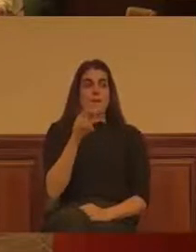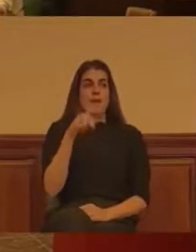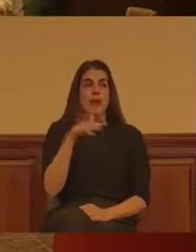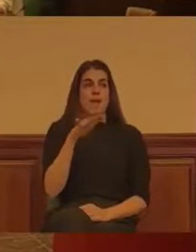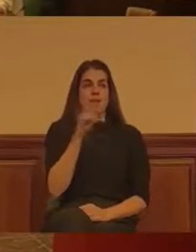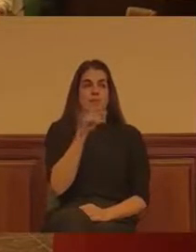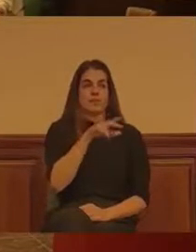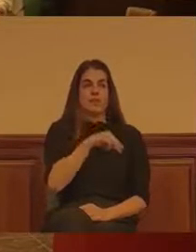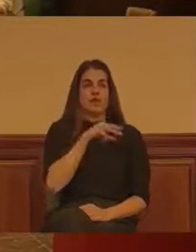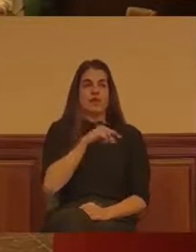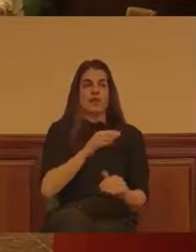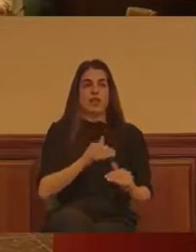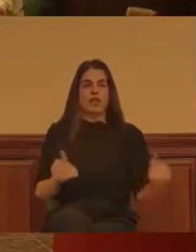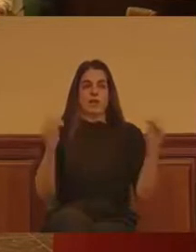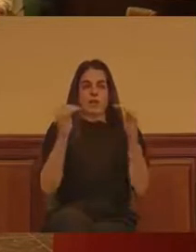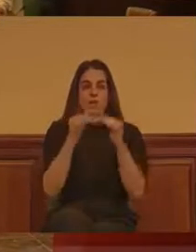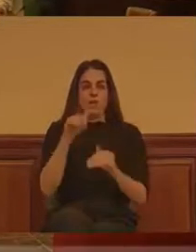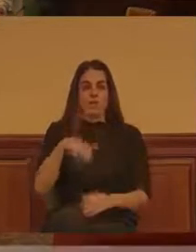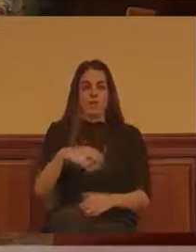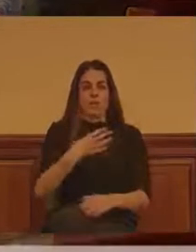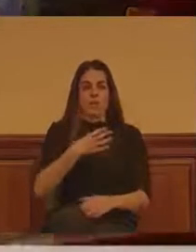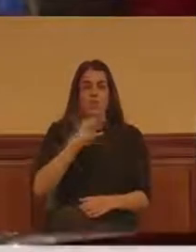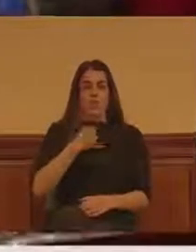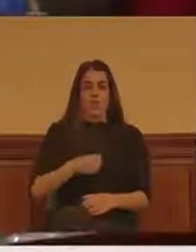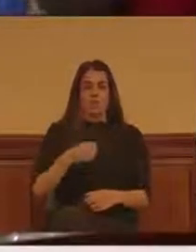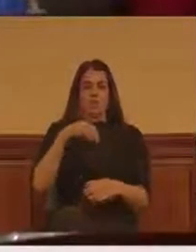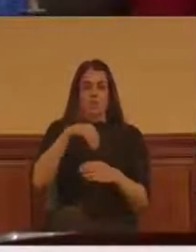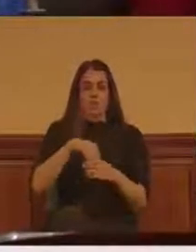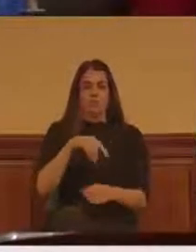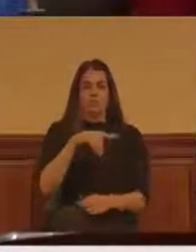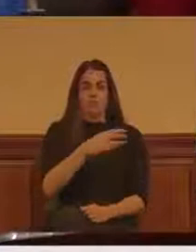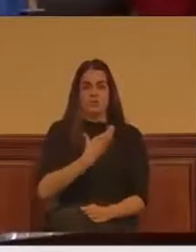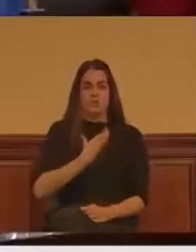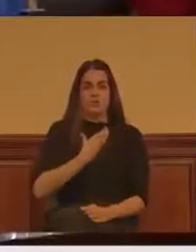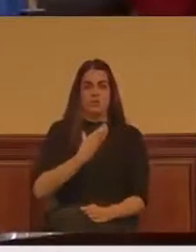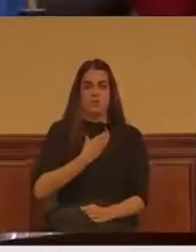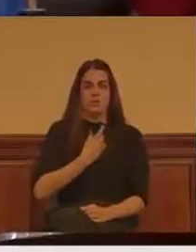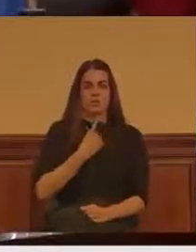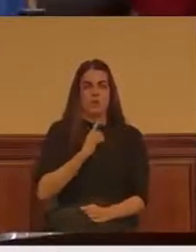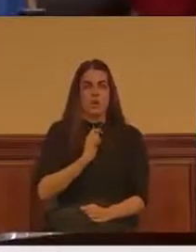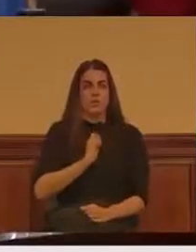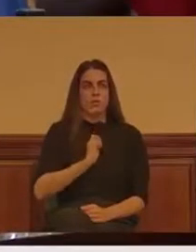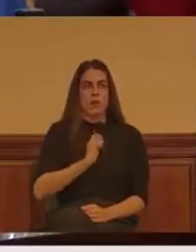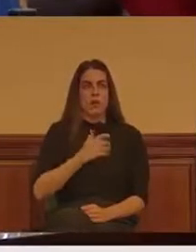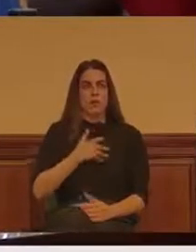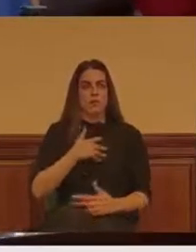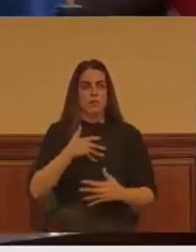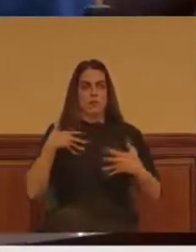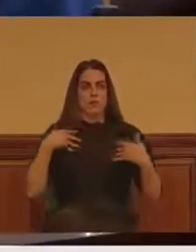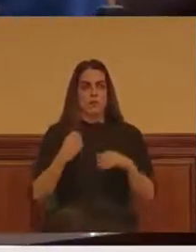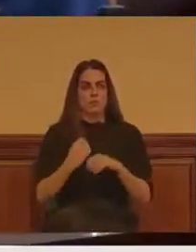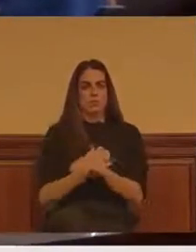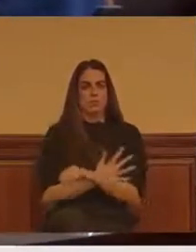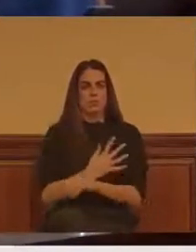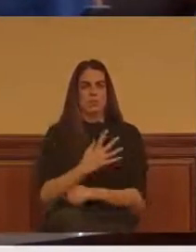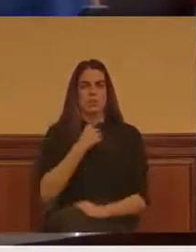la concejera de Igualdad de este ayuntamiento, porque la verdad es que me ha emocionado y me ha gustado muchísimo.